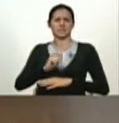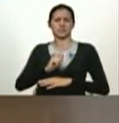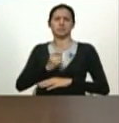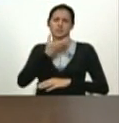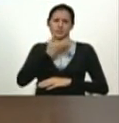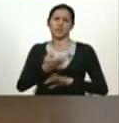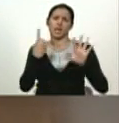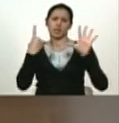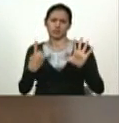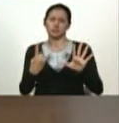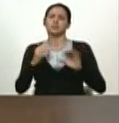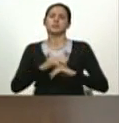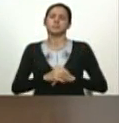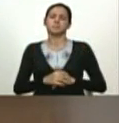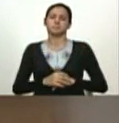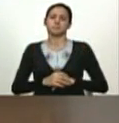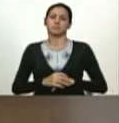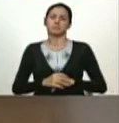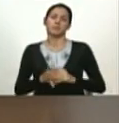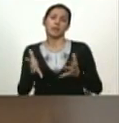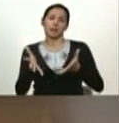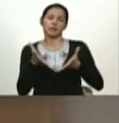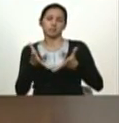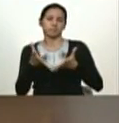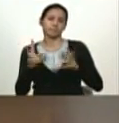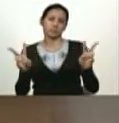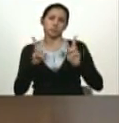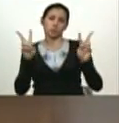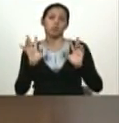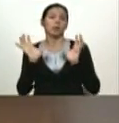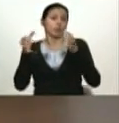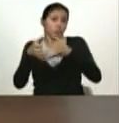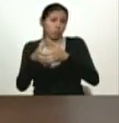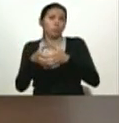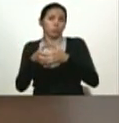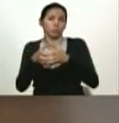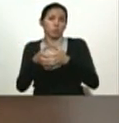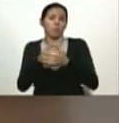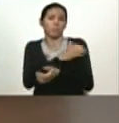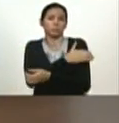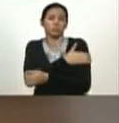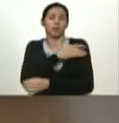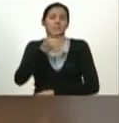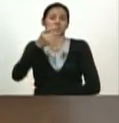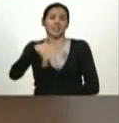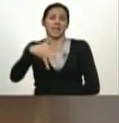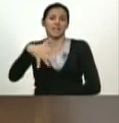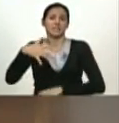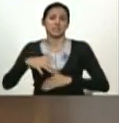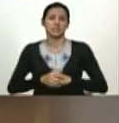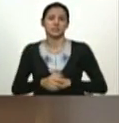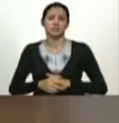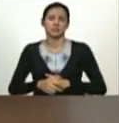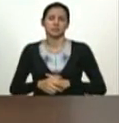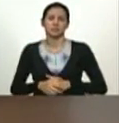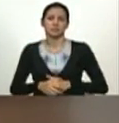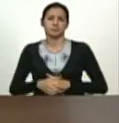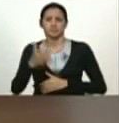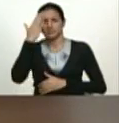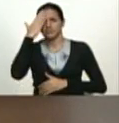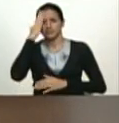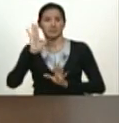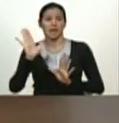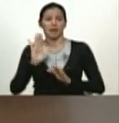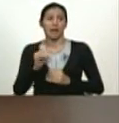circunstancial, valga la expresión, a estos grupos de la derecha, a estos grupos económicos, que bueno, ya están, se